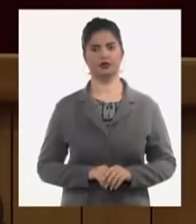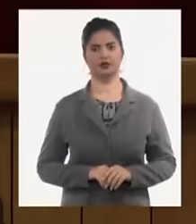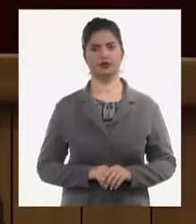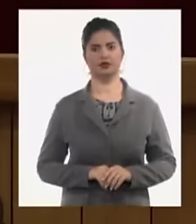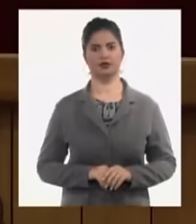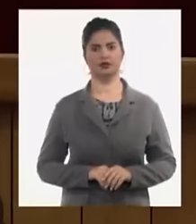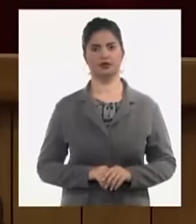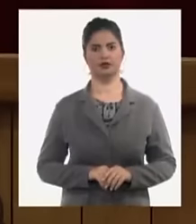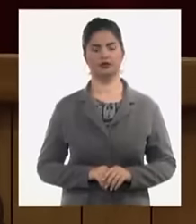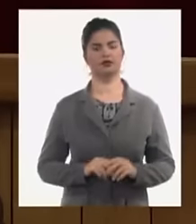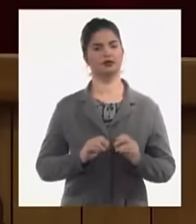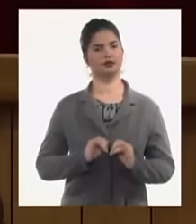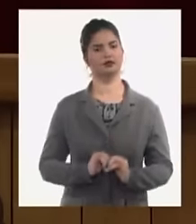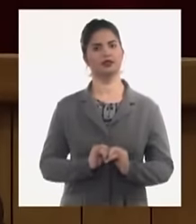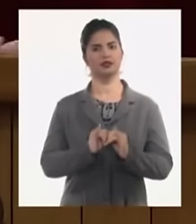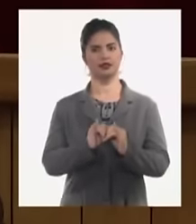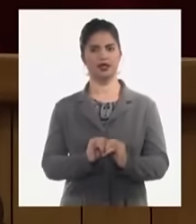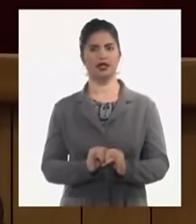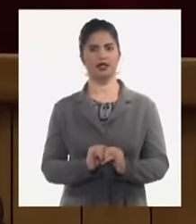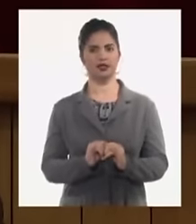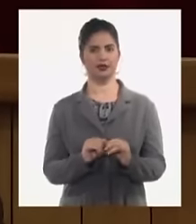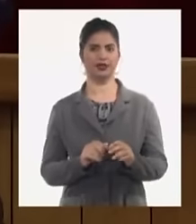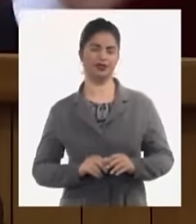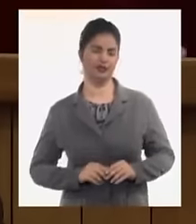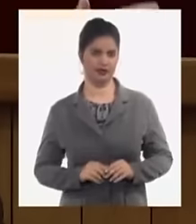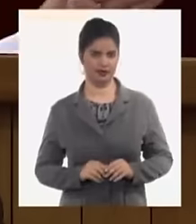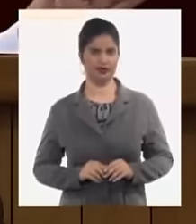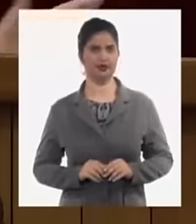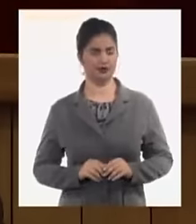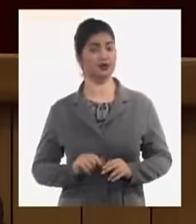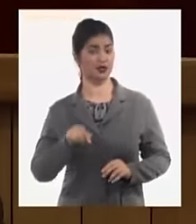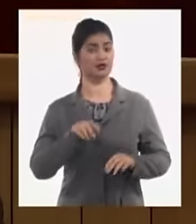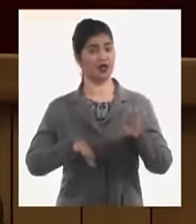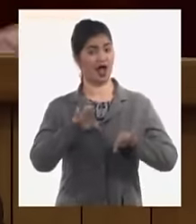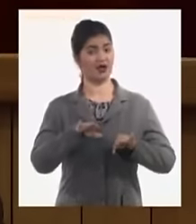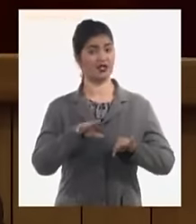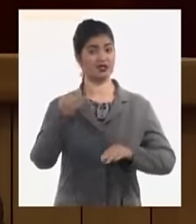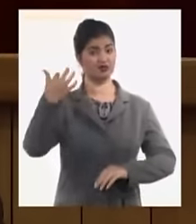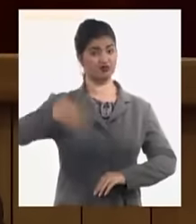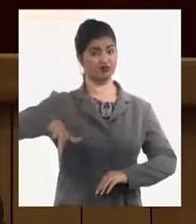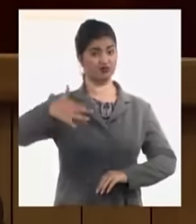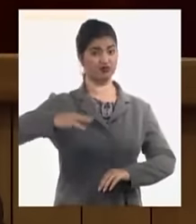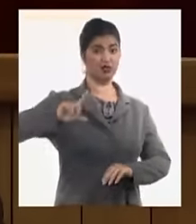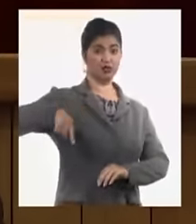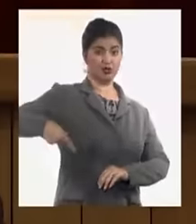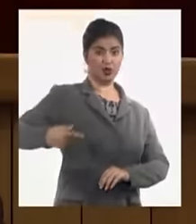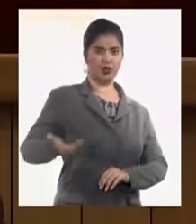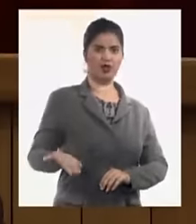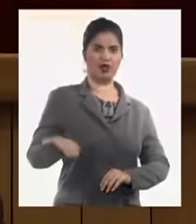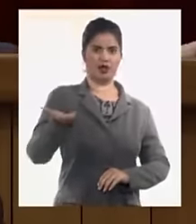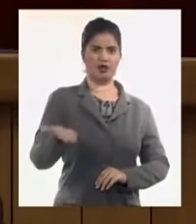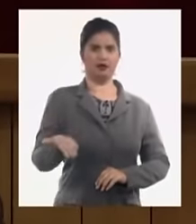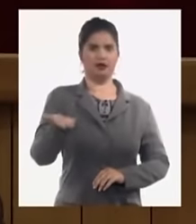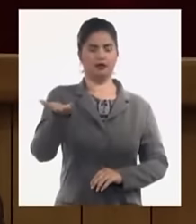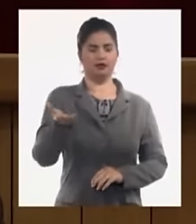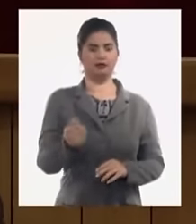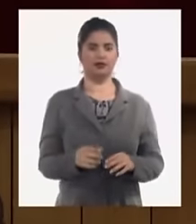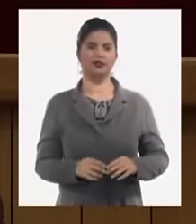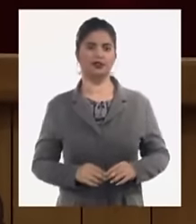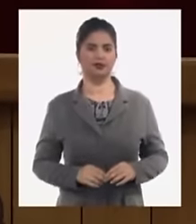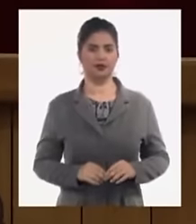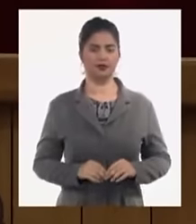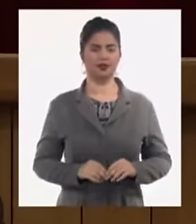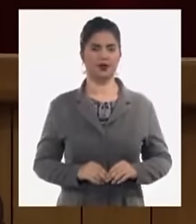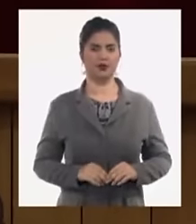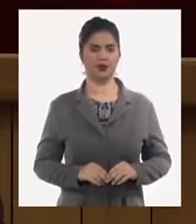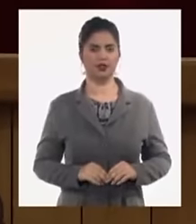incrementa un mercado negro subterráneo se desaparecen los productos de las tarimas y están escondidos están